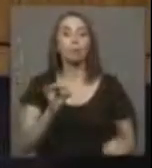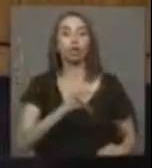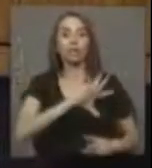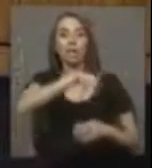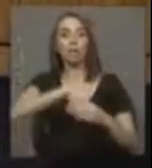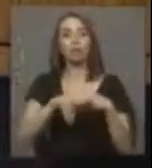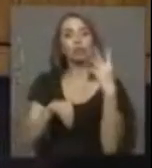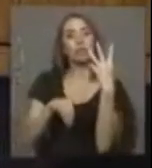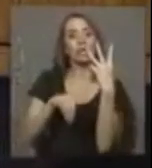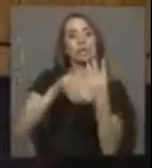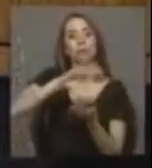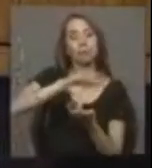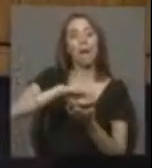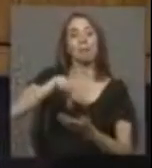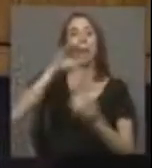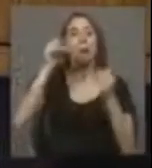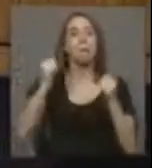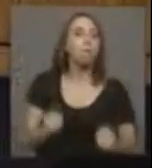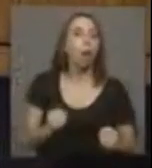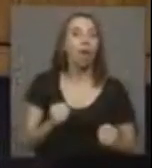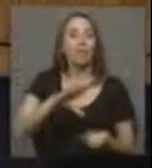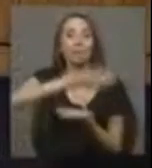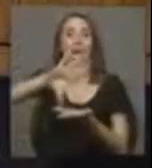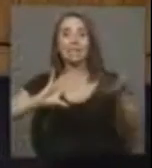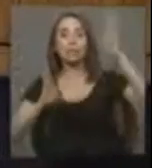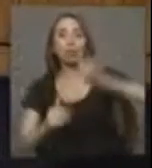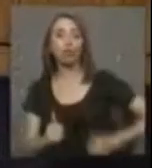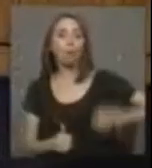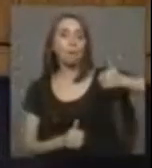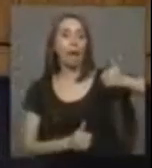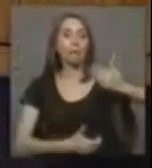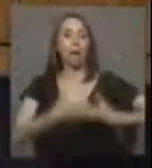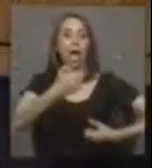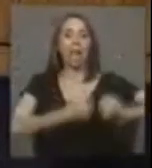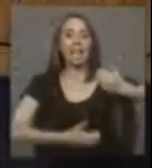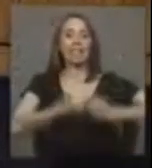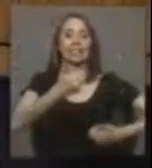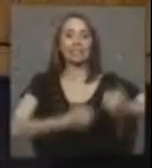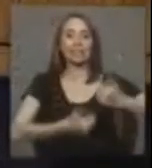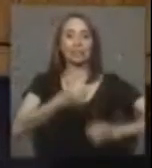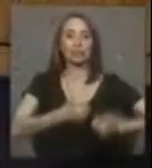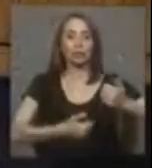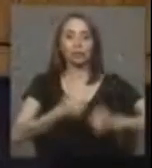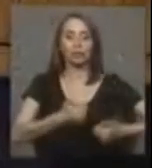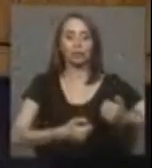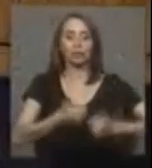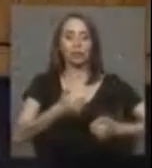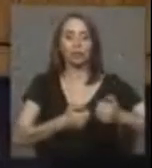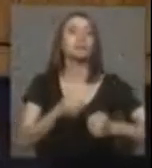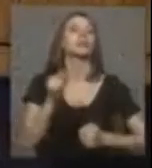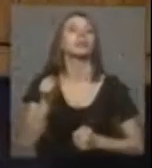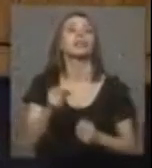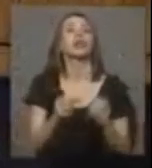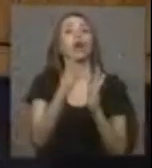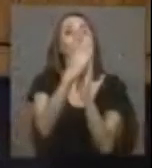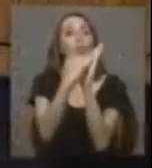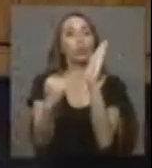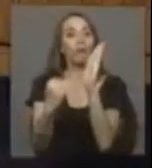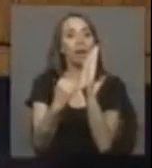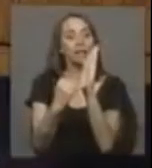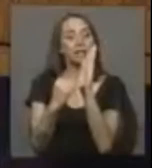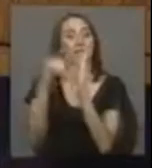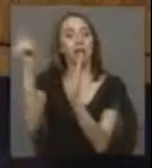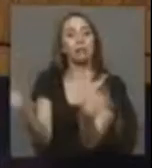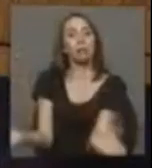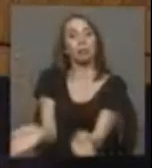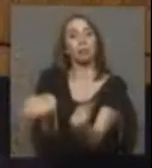países con mayor potencial del mundo para producir leche. Pero, mientras tanto, en Nueva Zelandia se fomenta el